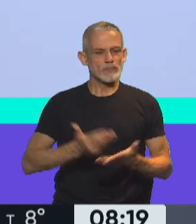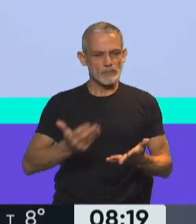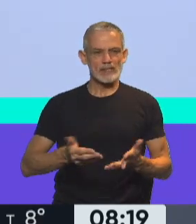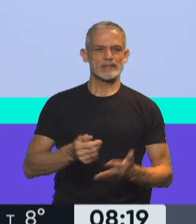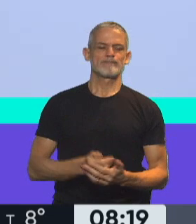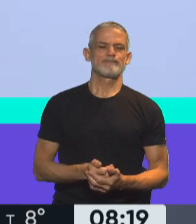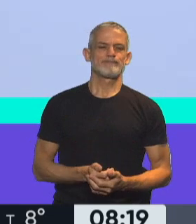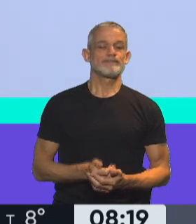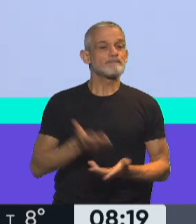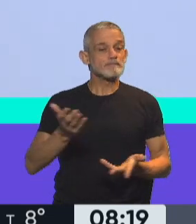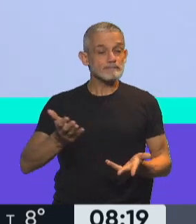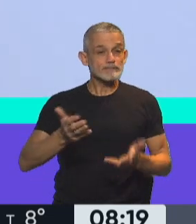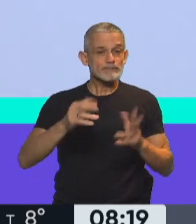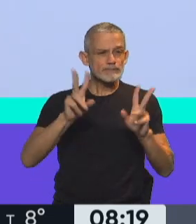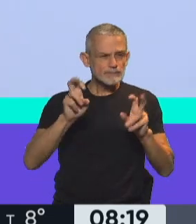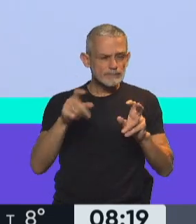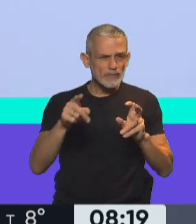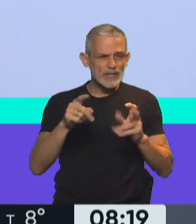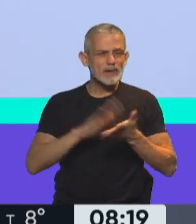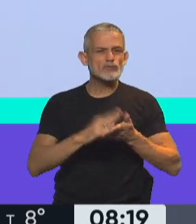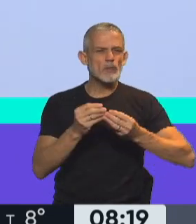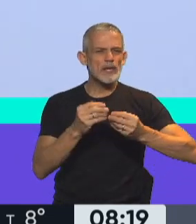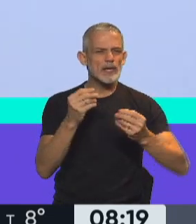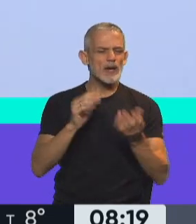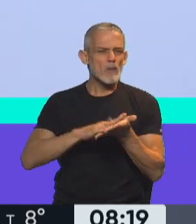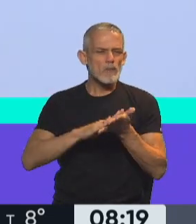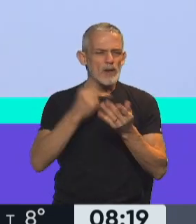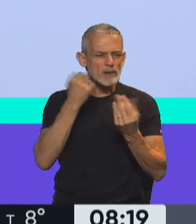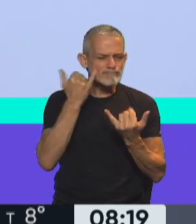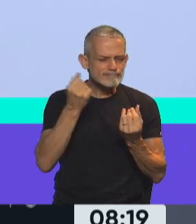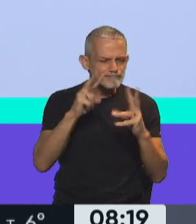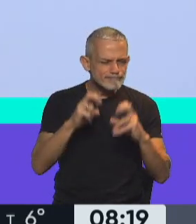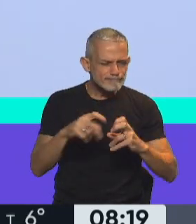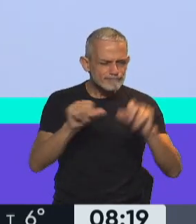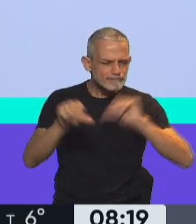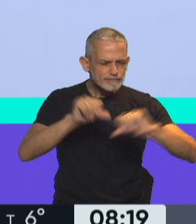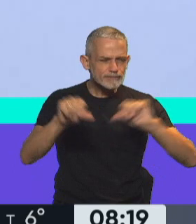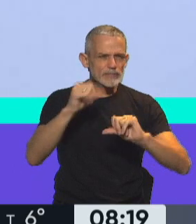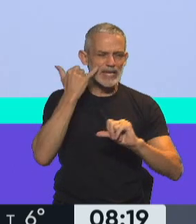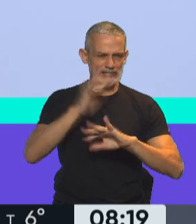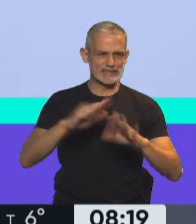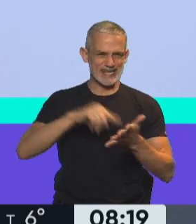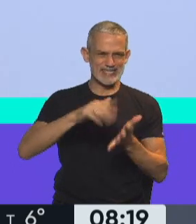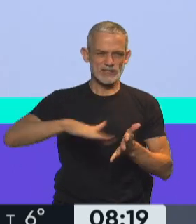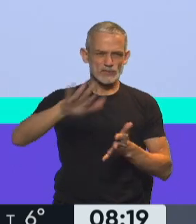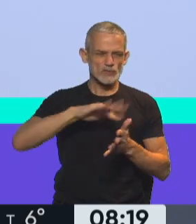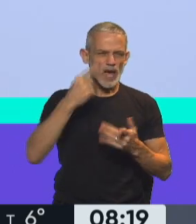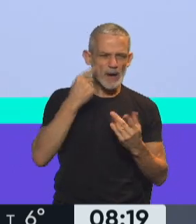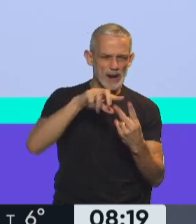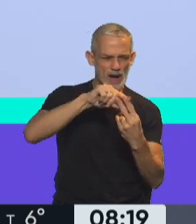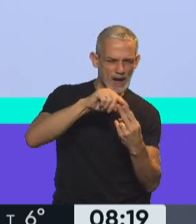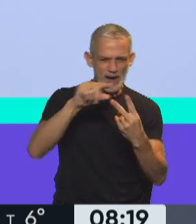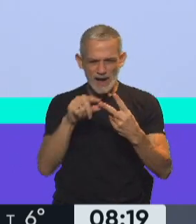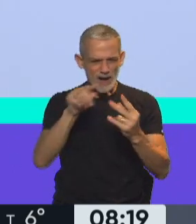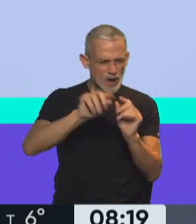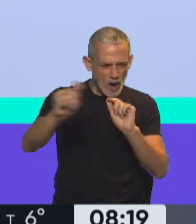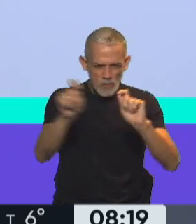Hernán. Bueno, en cuanto a los ensayos que nosotros hemos desarrollado en la ciudad, ustedes saben que hemos testeado las diferentes combinaciones de